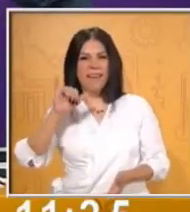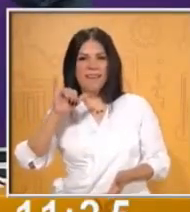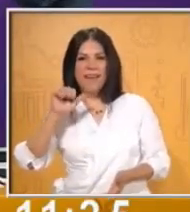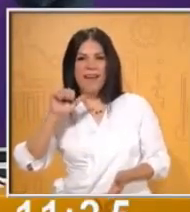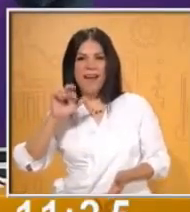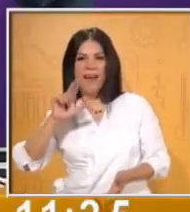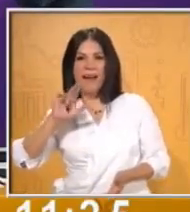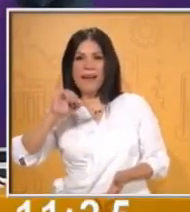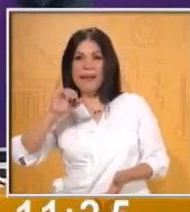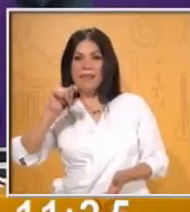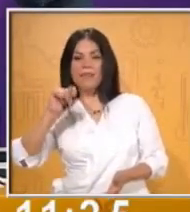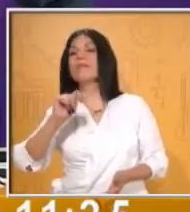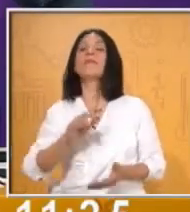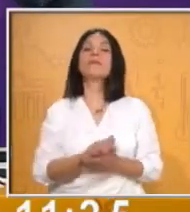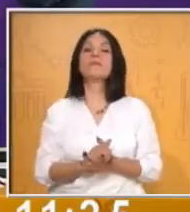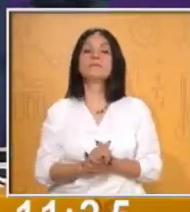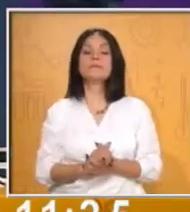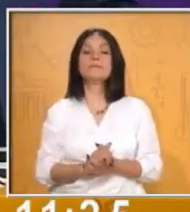voy yo.